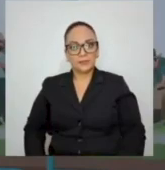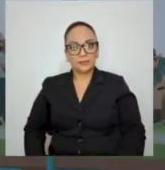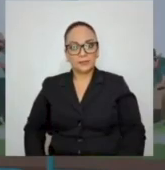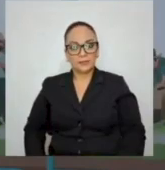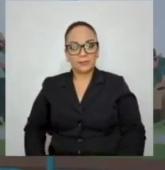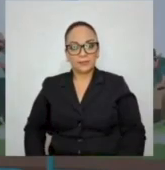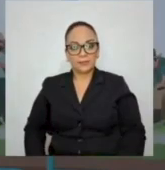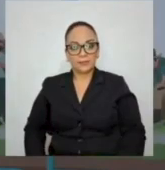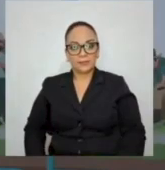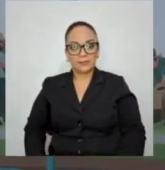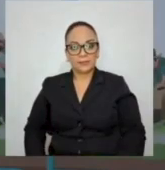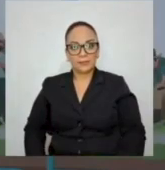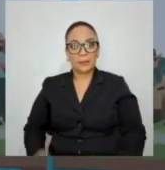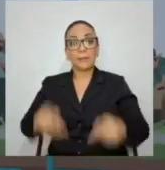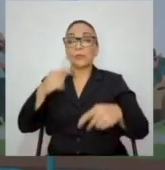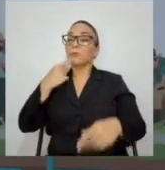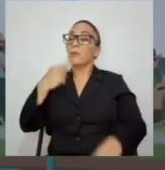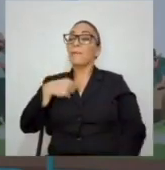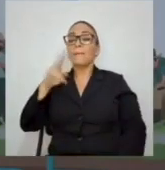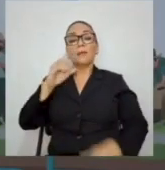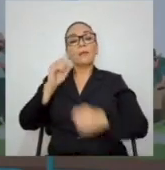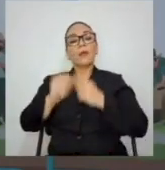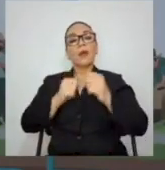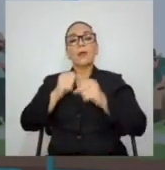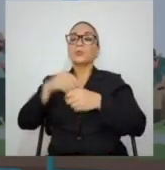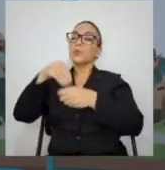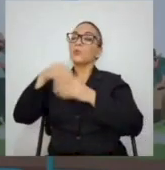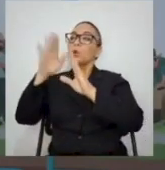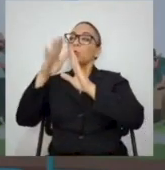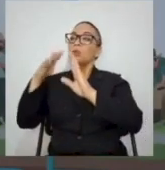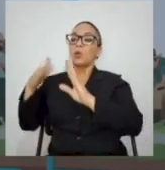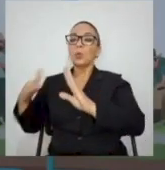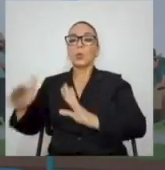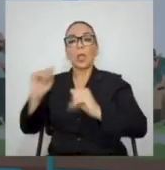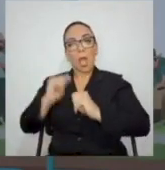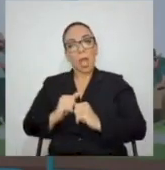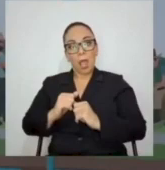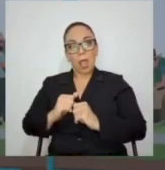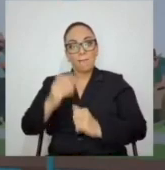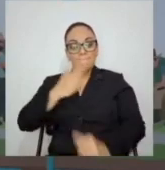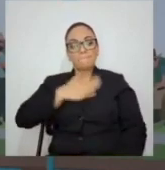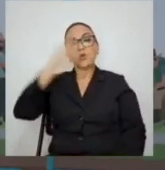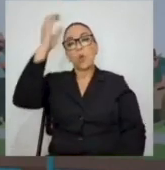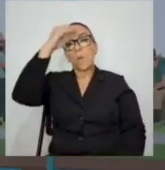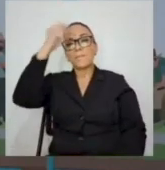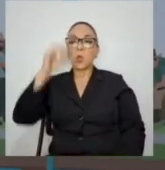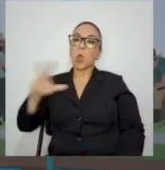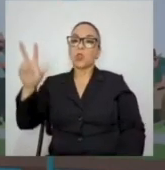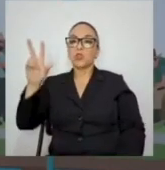Tengo 20 años de estar en la Contraloría General de la República y mi opinión es no.